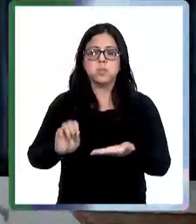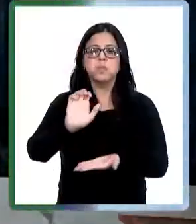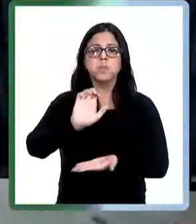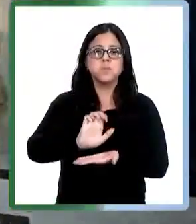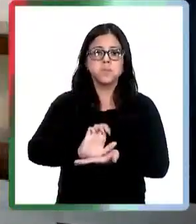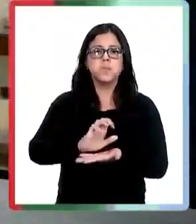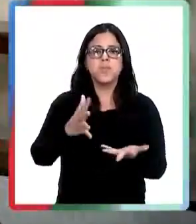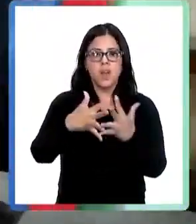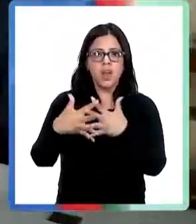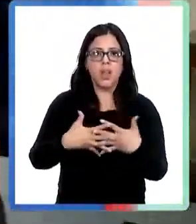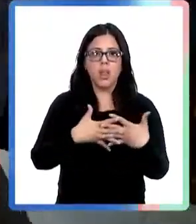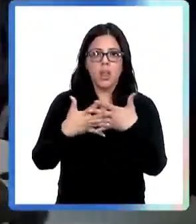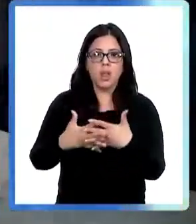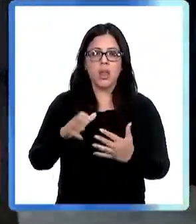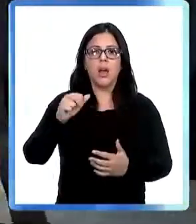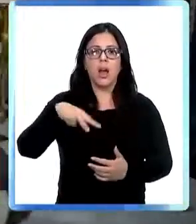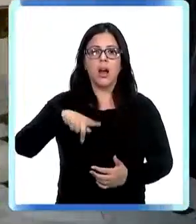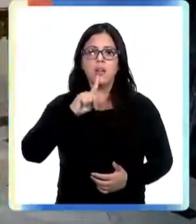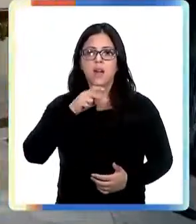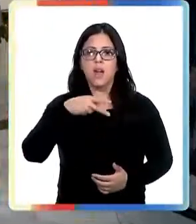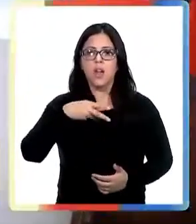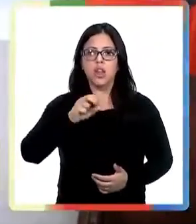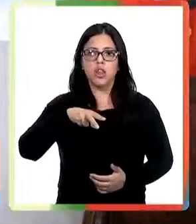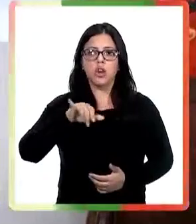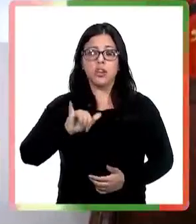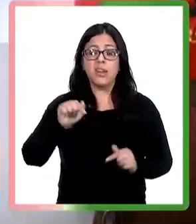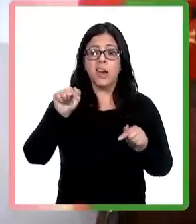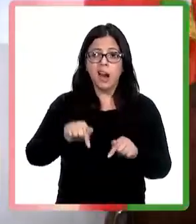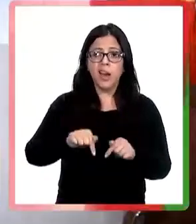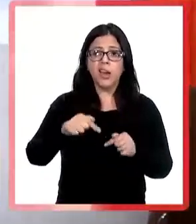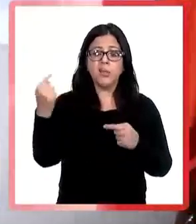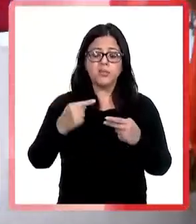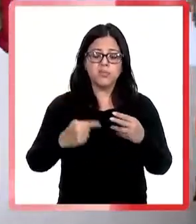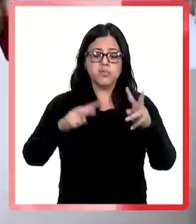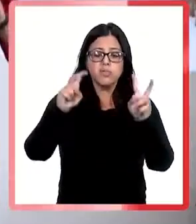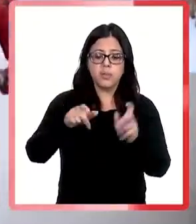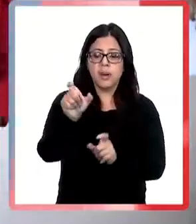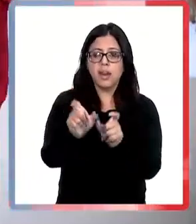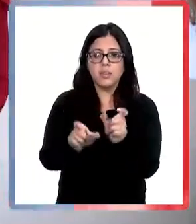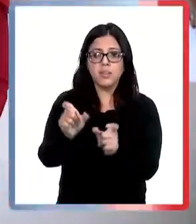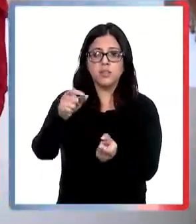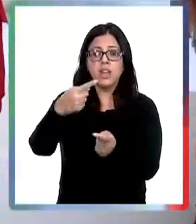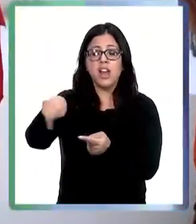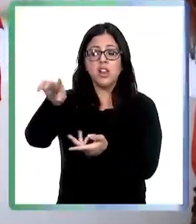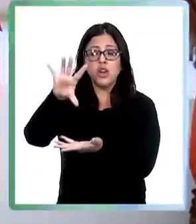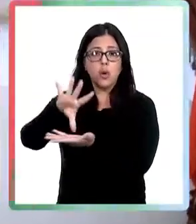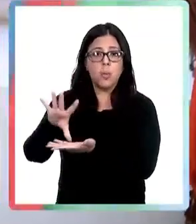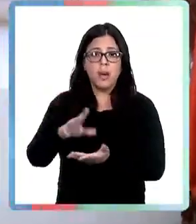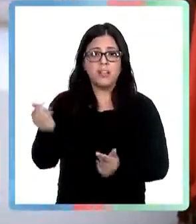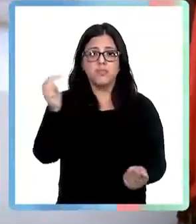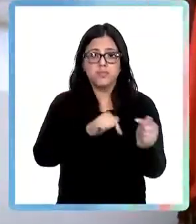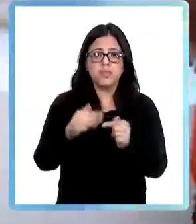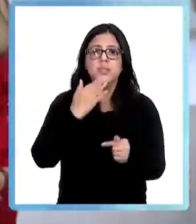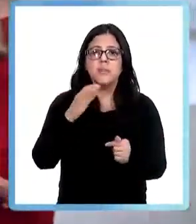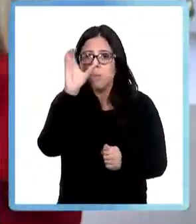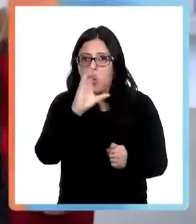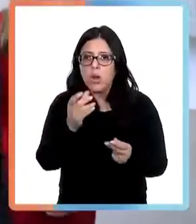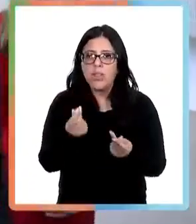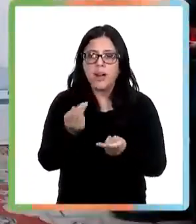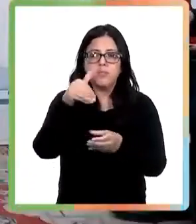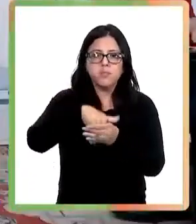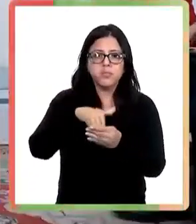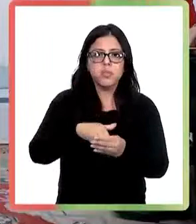El presidente Gabriel Boric y la ministra de Relaciones Exteriores, Antonia Urrejola, se reunieron con el secretario de Estado